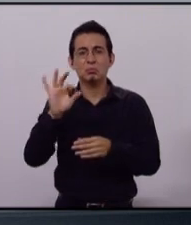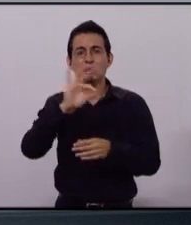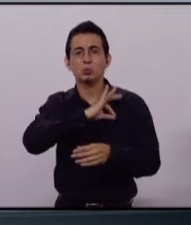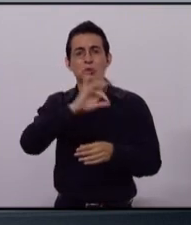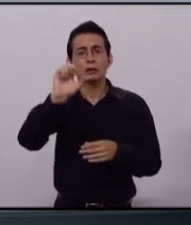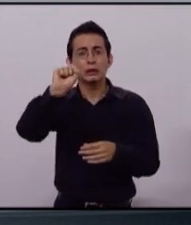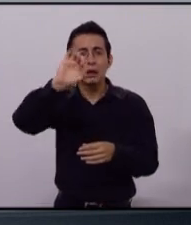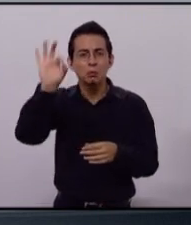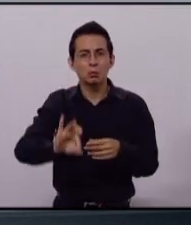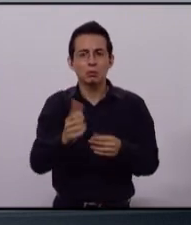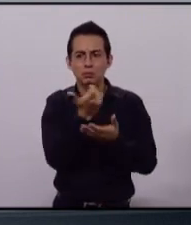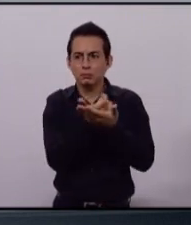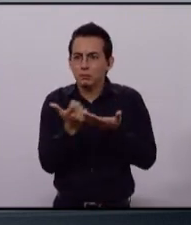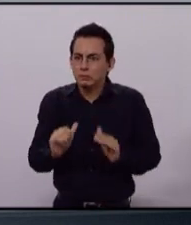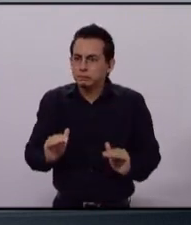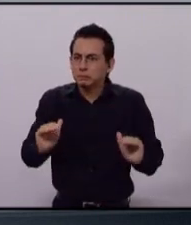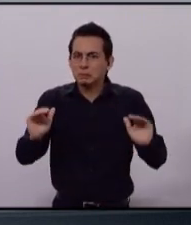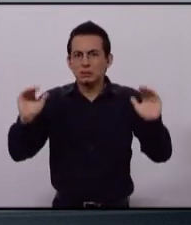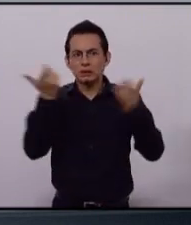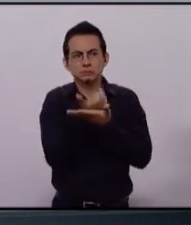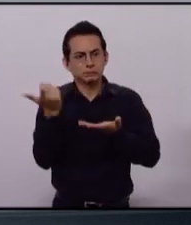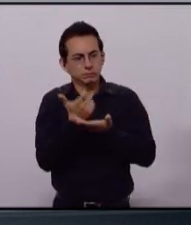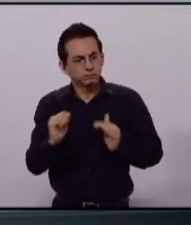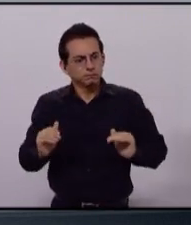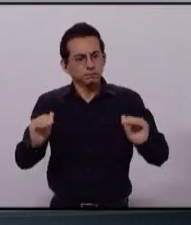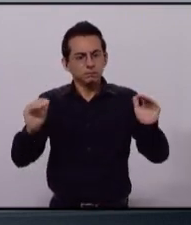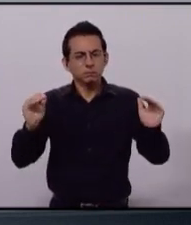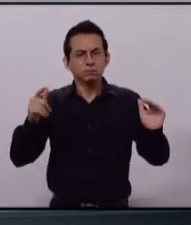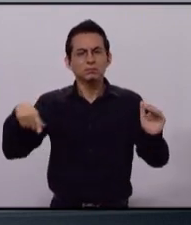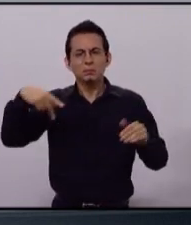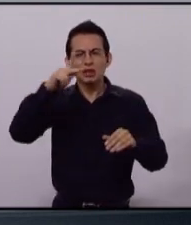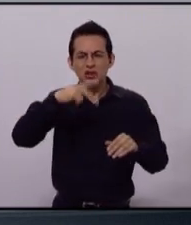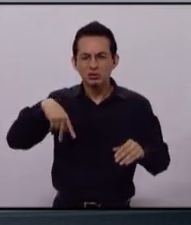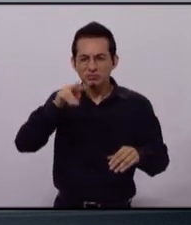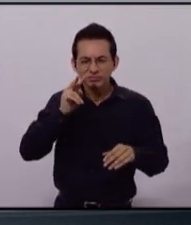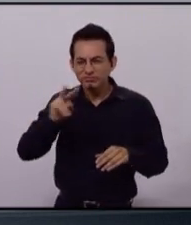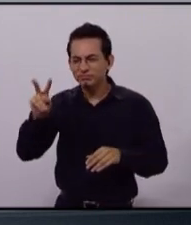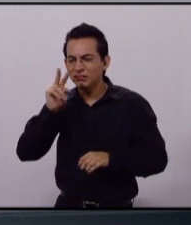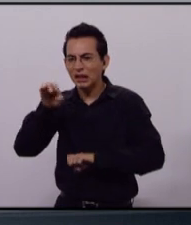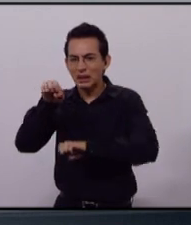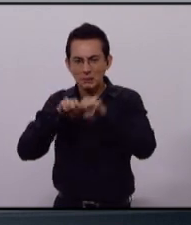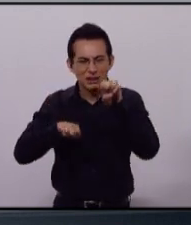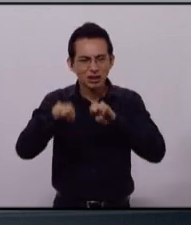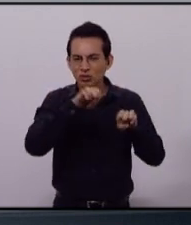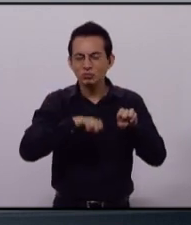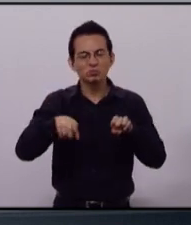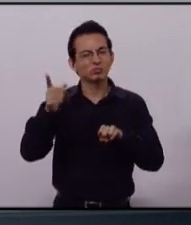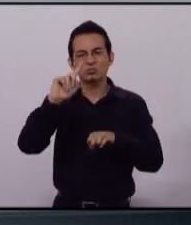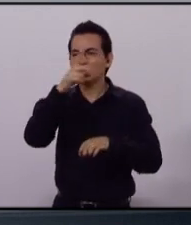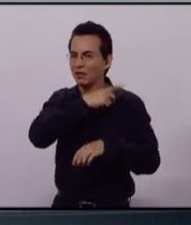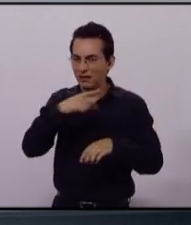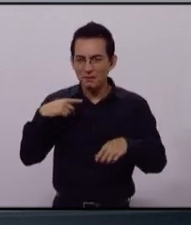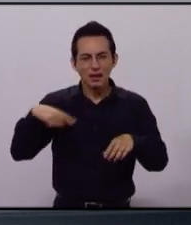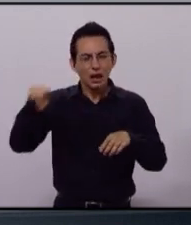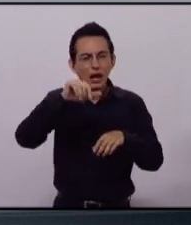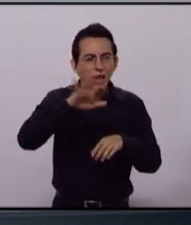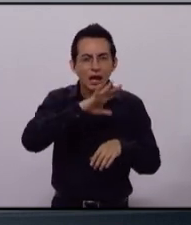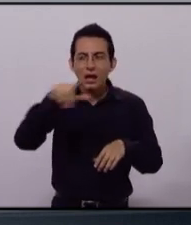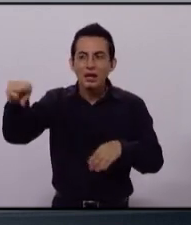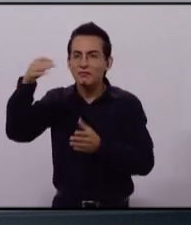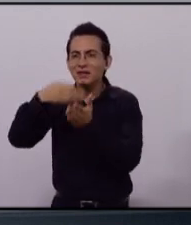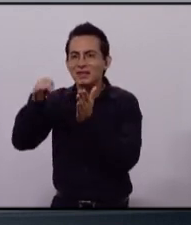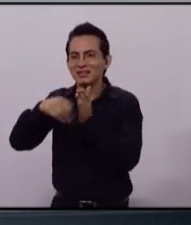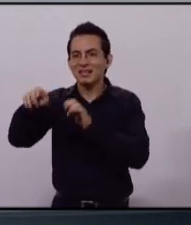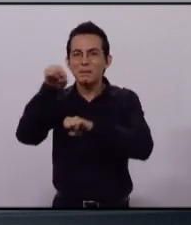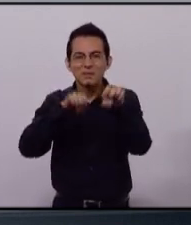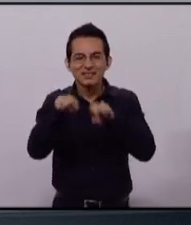60%. Nosotros estamos convencidos de que los empleos los genera la iniciativa privada, dándole condiciones